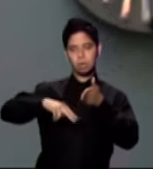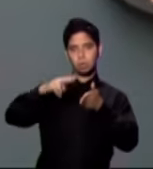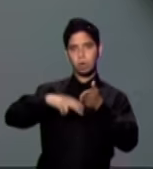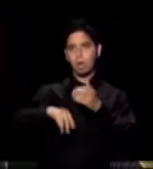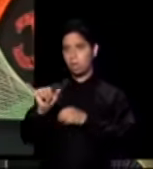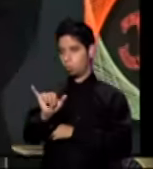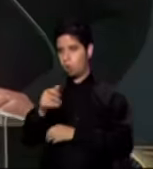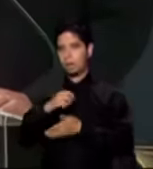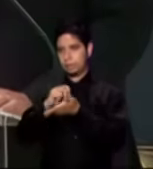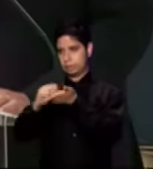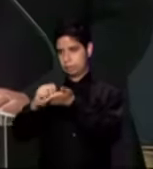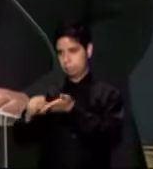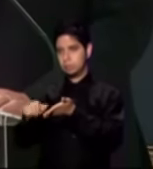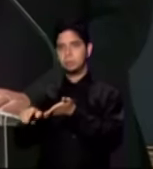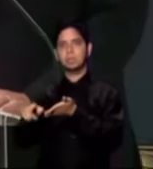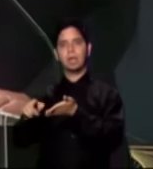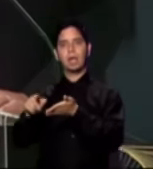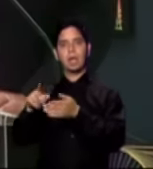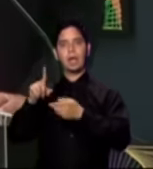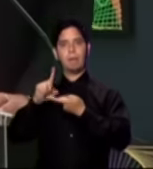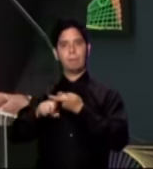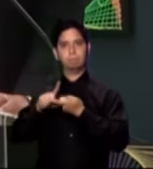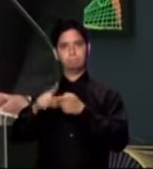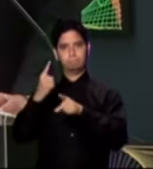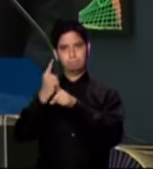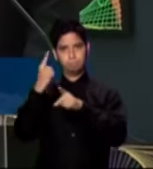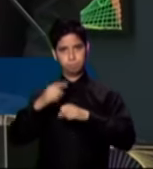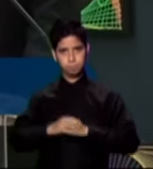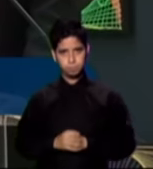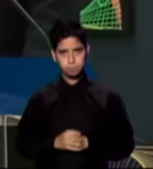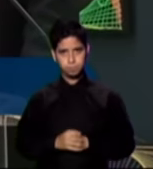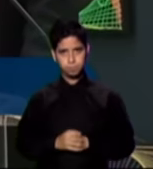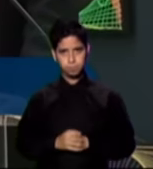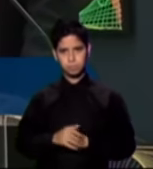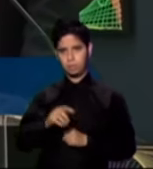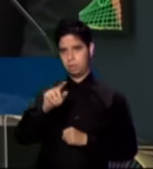español. ¿Qué procura el Taller 100? Ocupar el espacio.